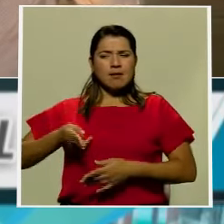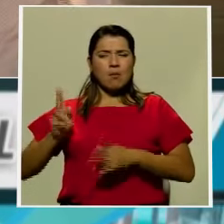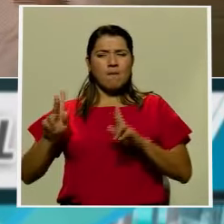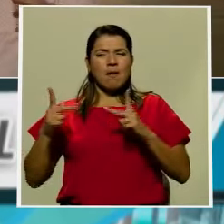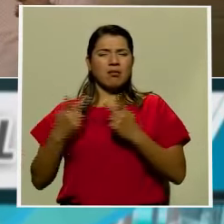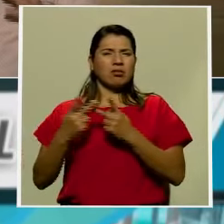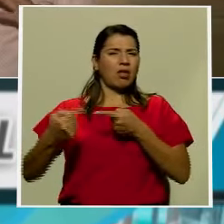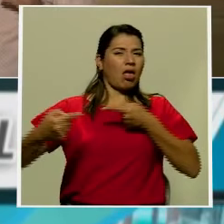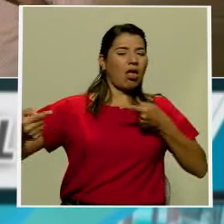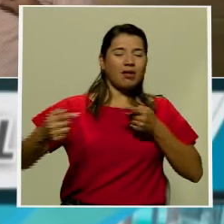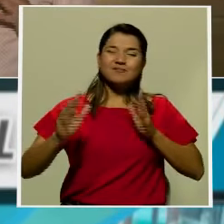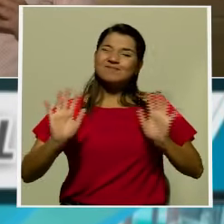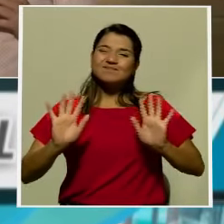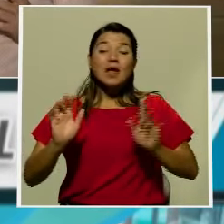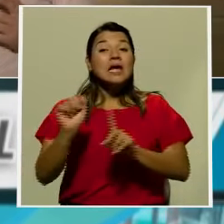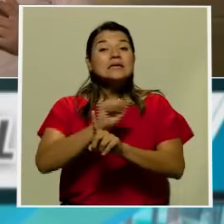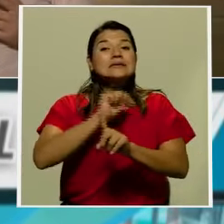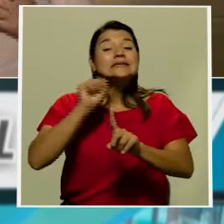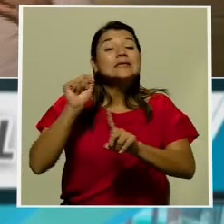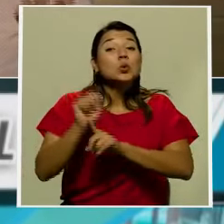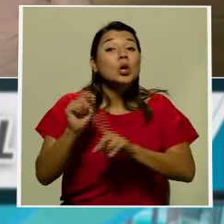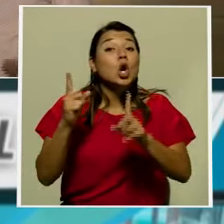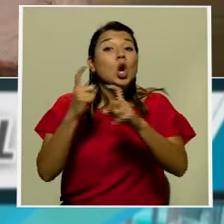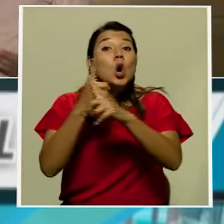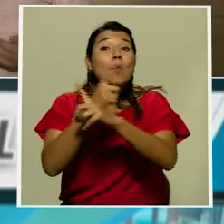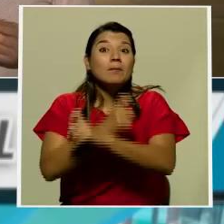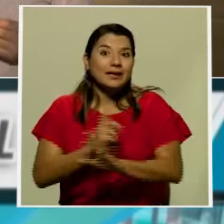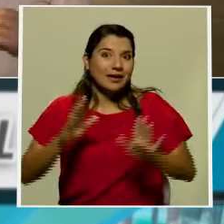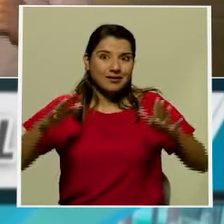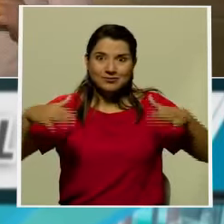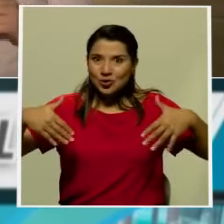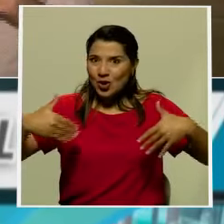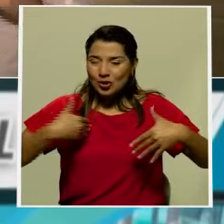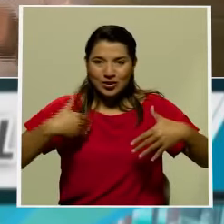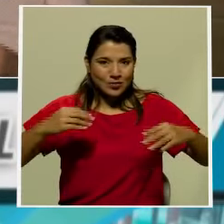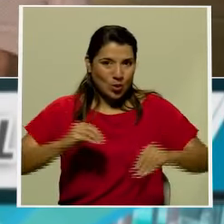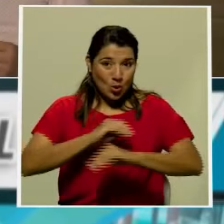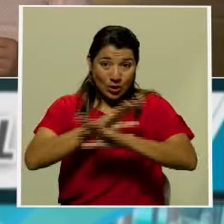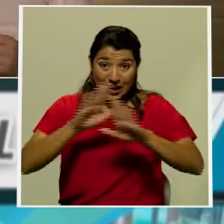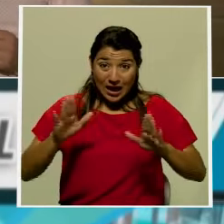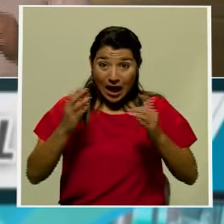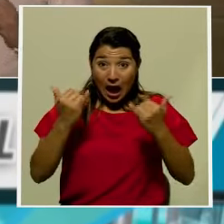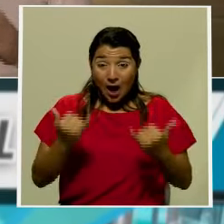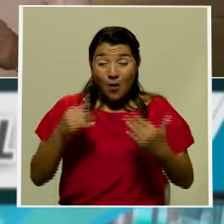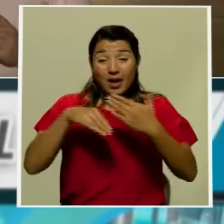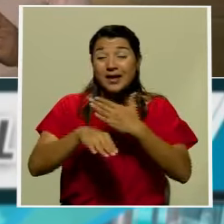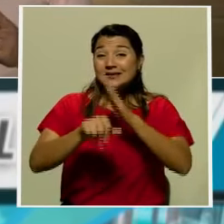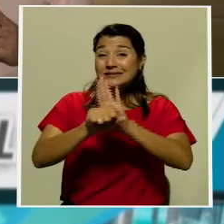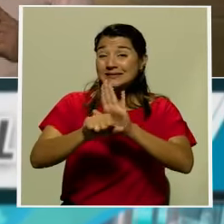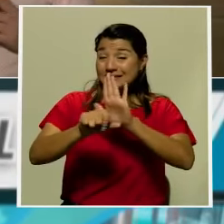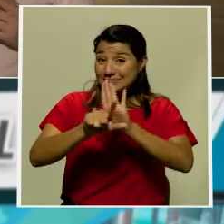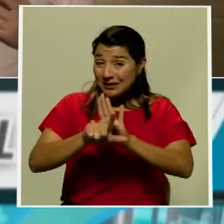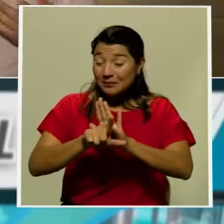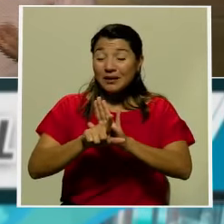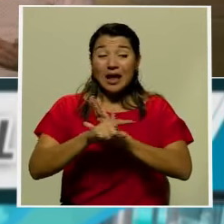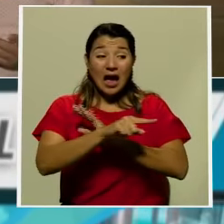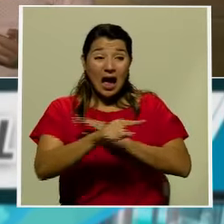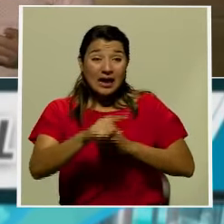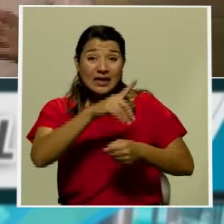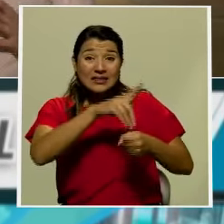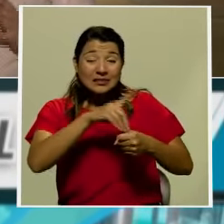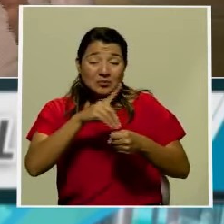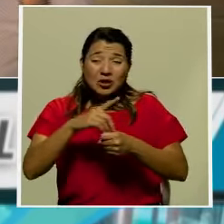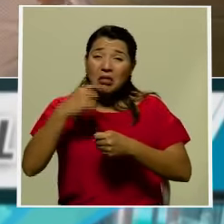bastante complicado es un panorama que es incierto es un panorama que en la asamblea legislativa por más que los diputados estén